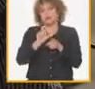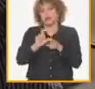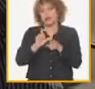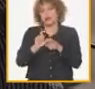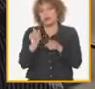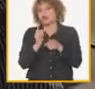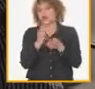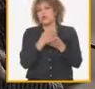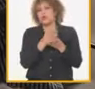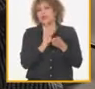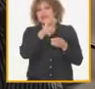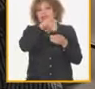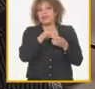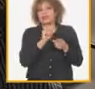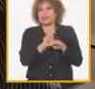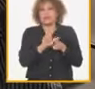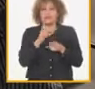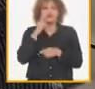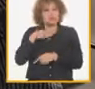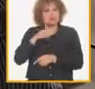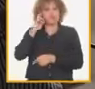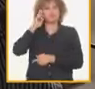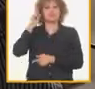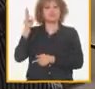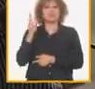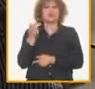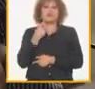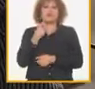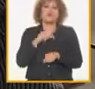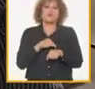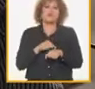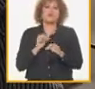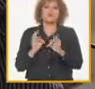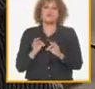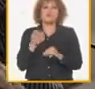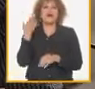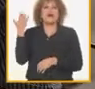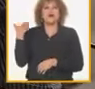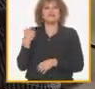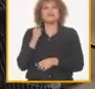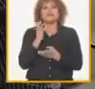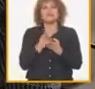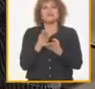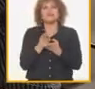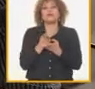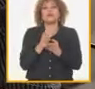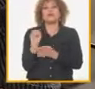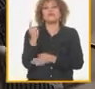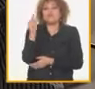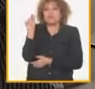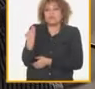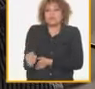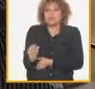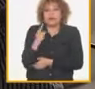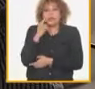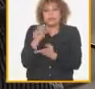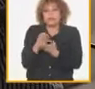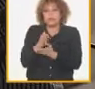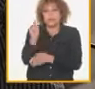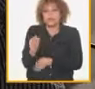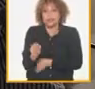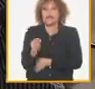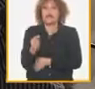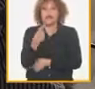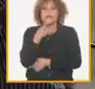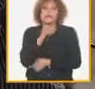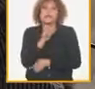escuela en el campo sino yo recuerdo que hay política en un momento determinado había una escuelita para un alumno pero nos interesaba que ese cafetalero